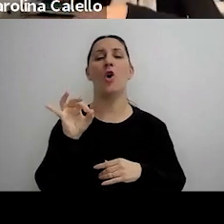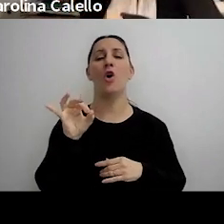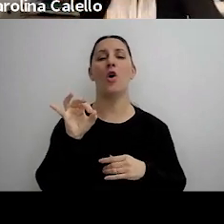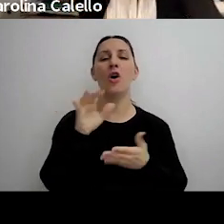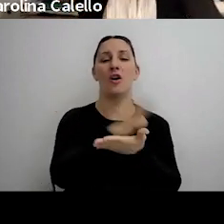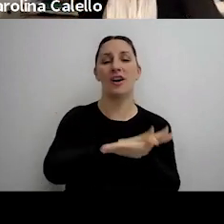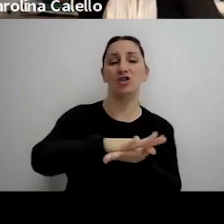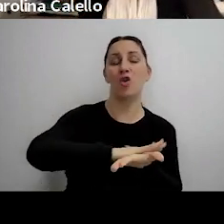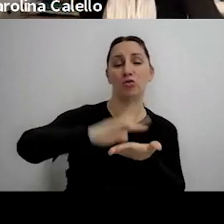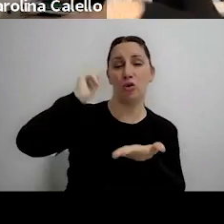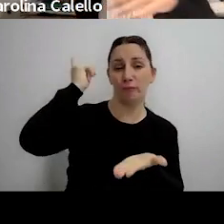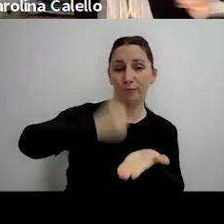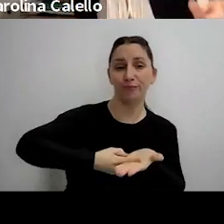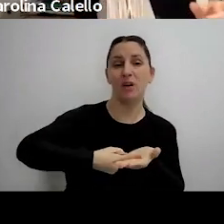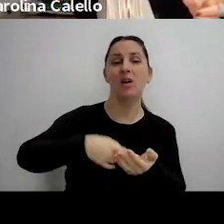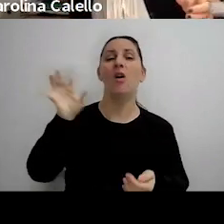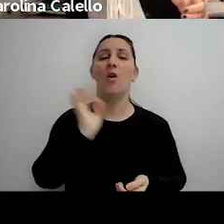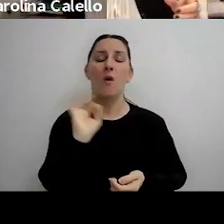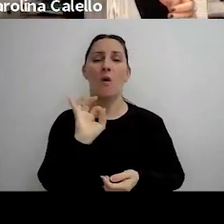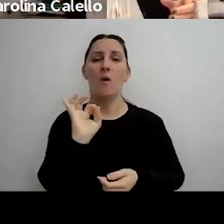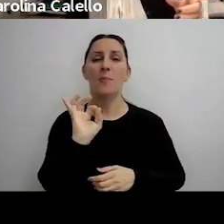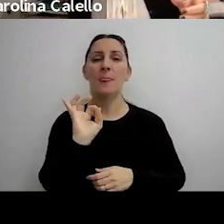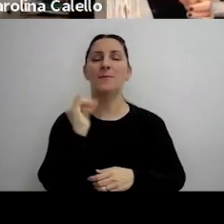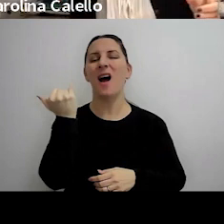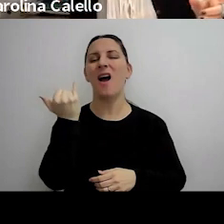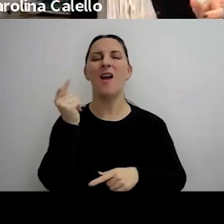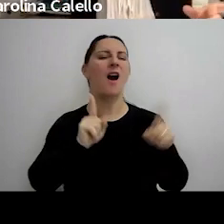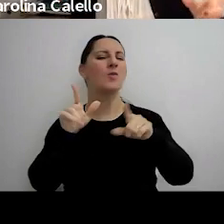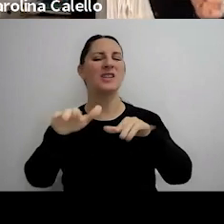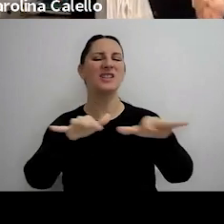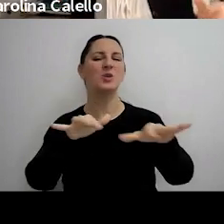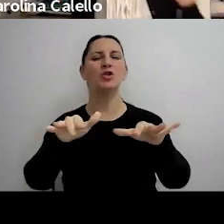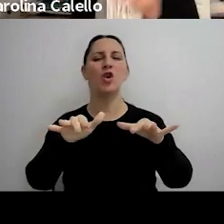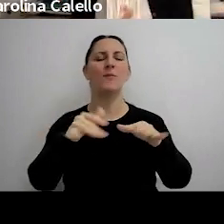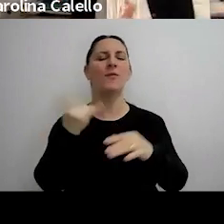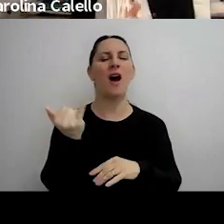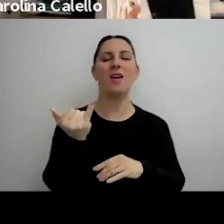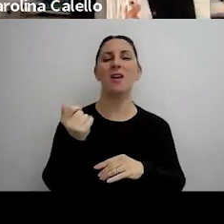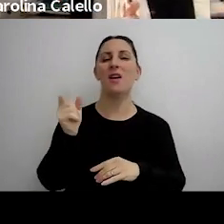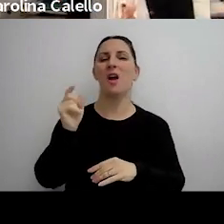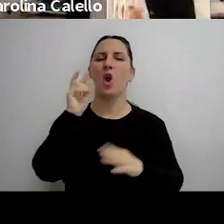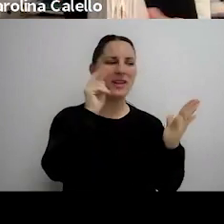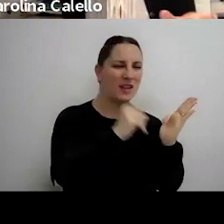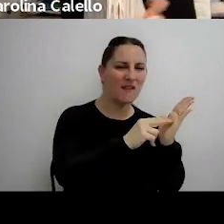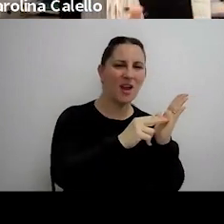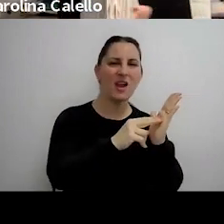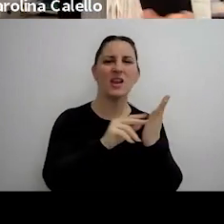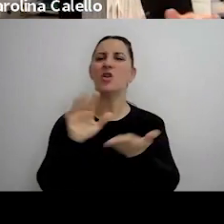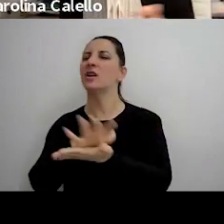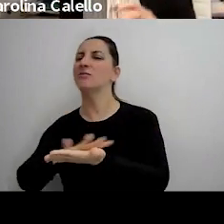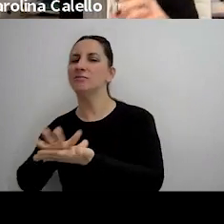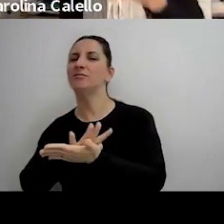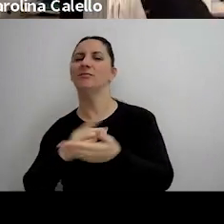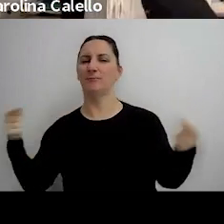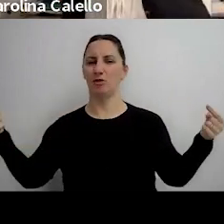resolutiva o también hay casos en que hubo contradicción entre la vista y la resolución y ahí